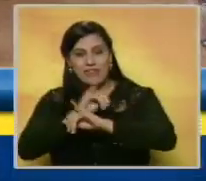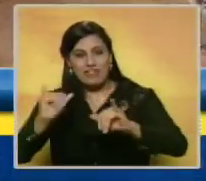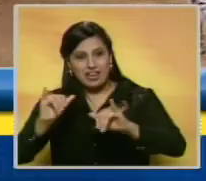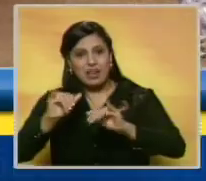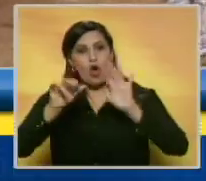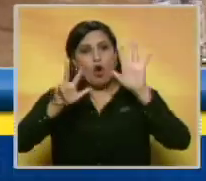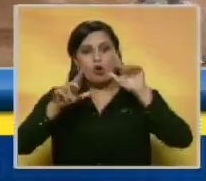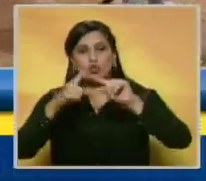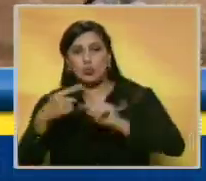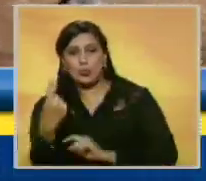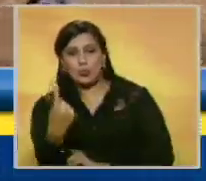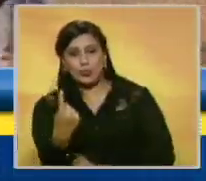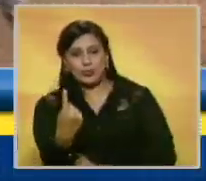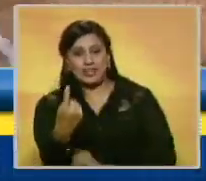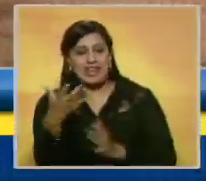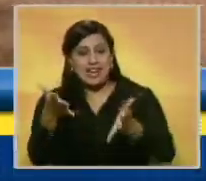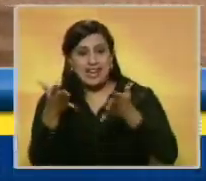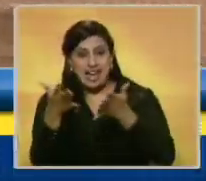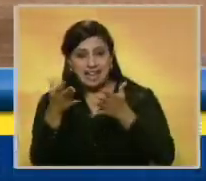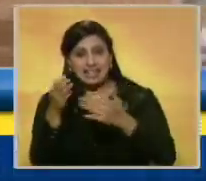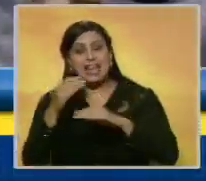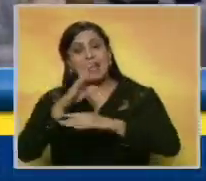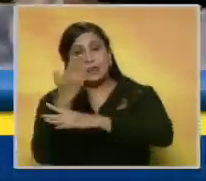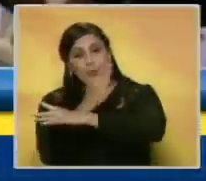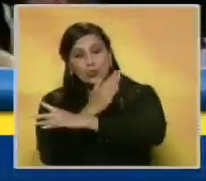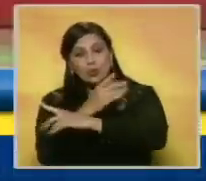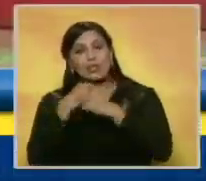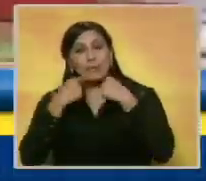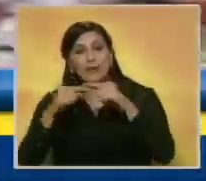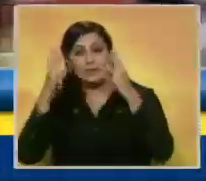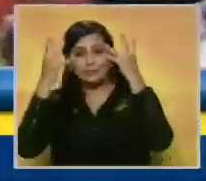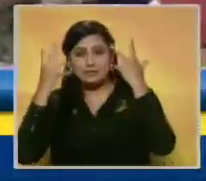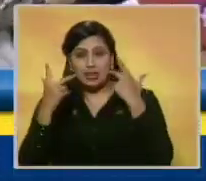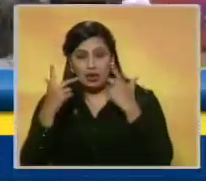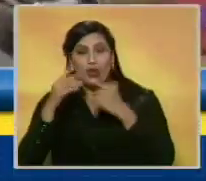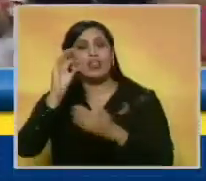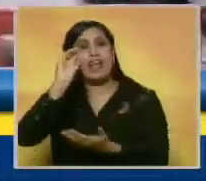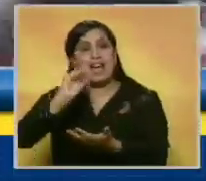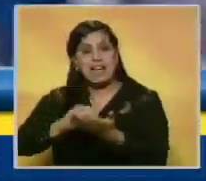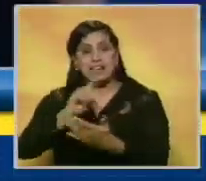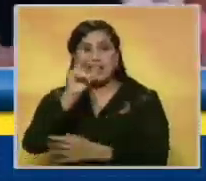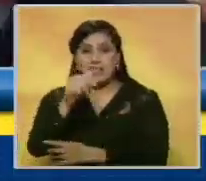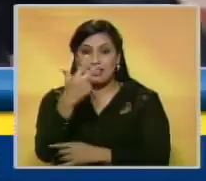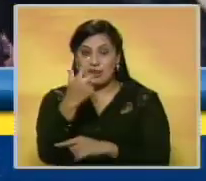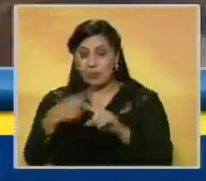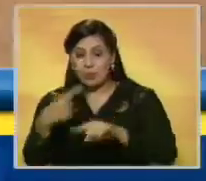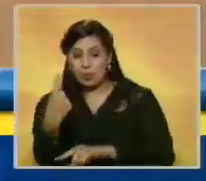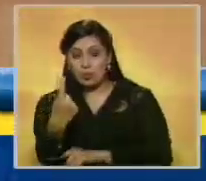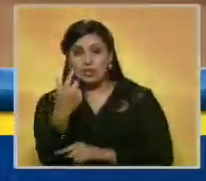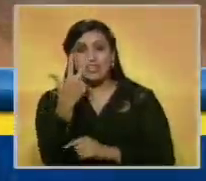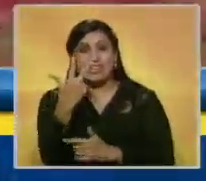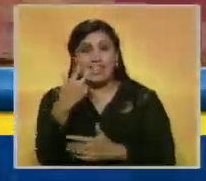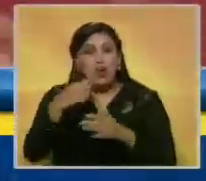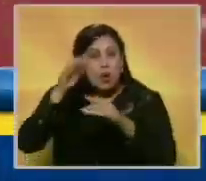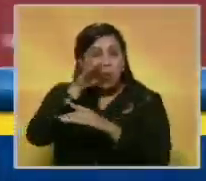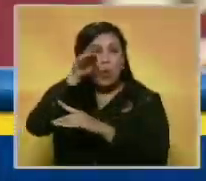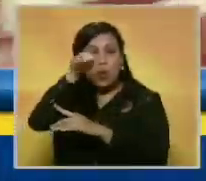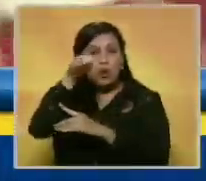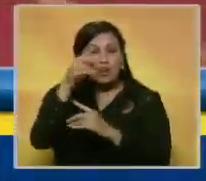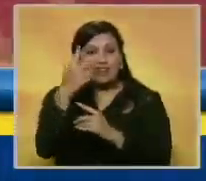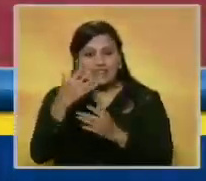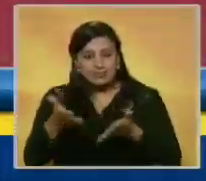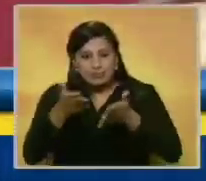pizarra ocho por una. Ganó Jared Casey y perdió a Bund Whiting. César Suárez se fue de 3-1 con el tercer honrón de la campaña, tres